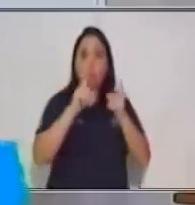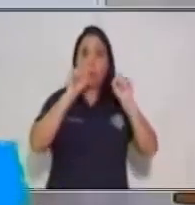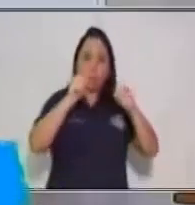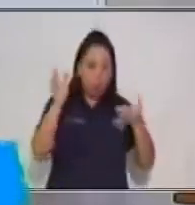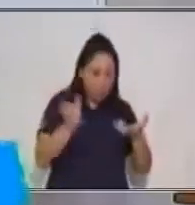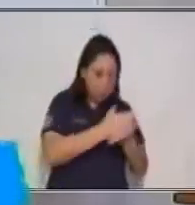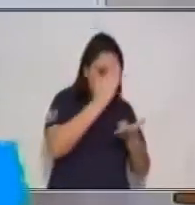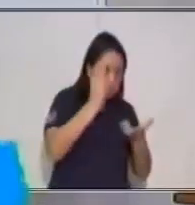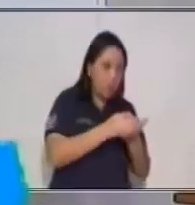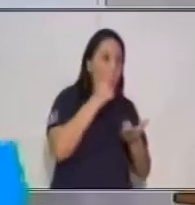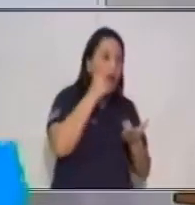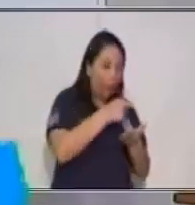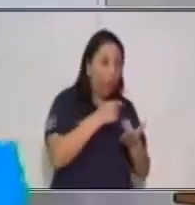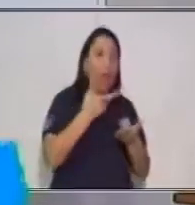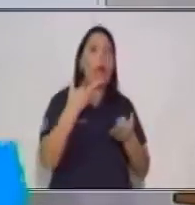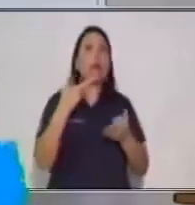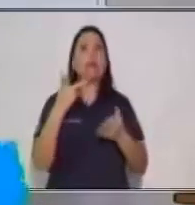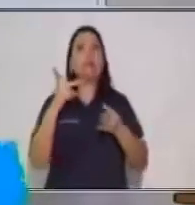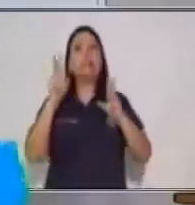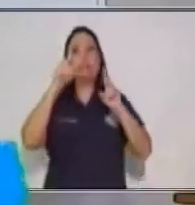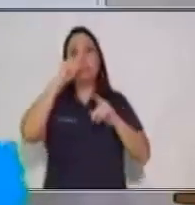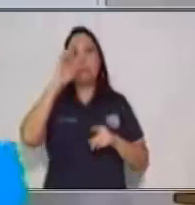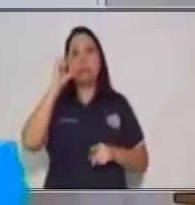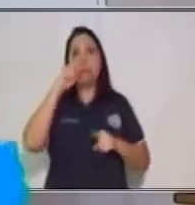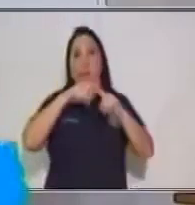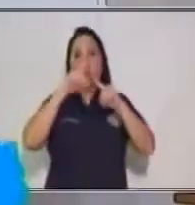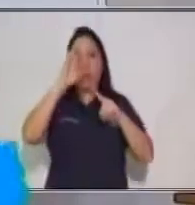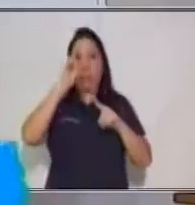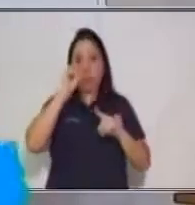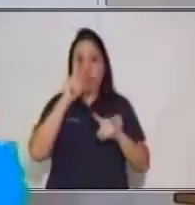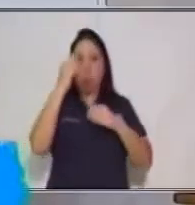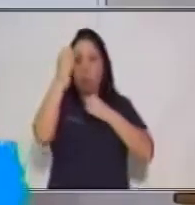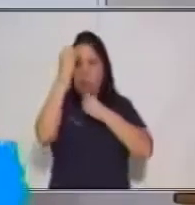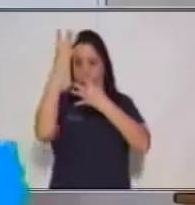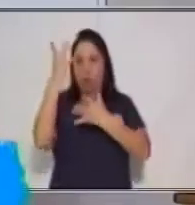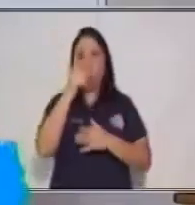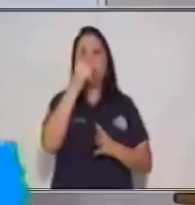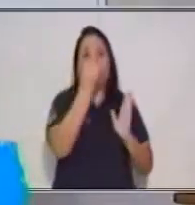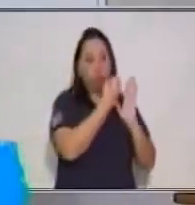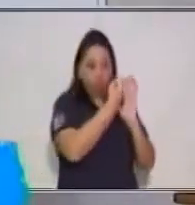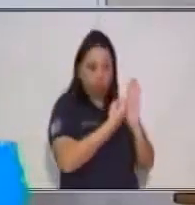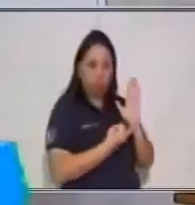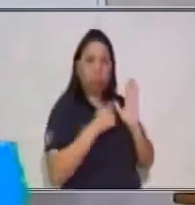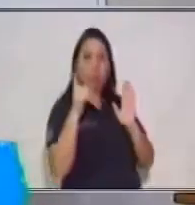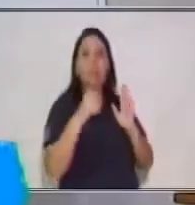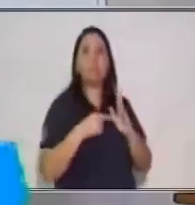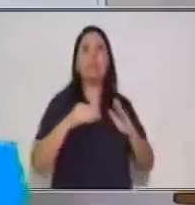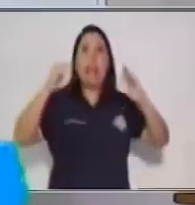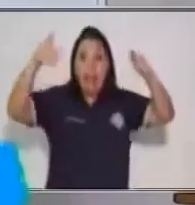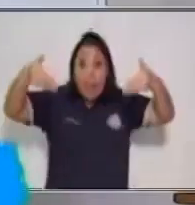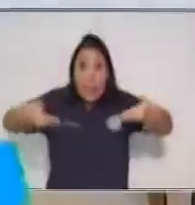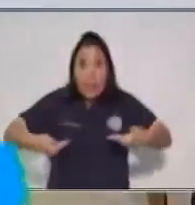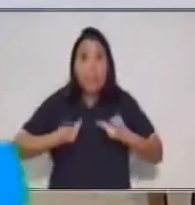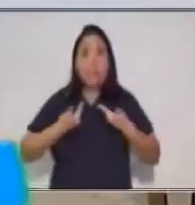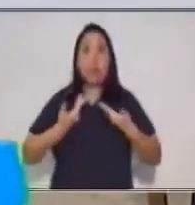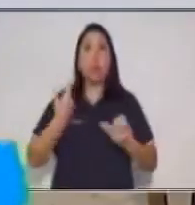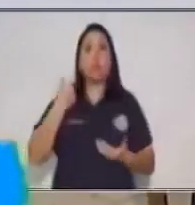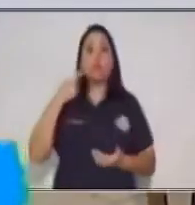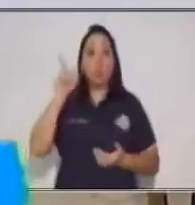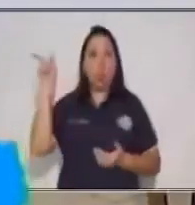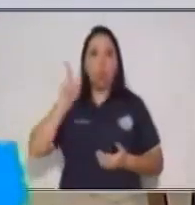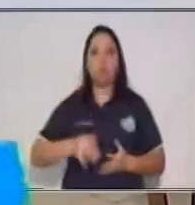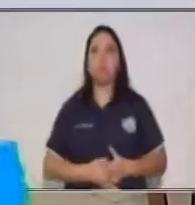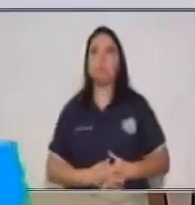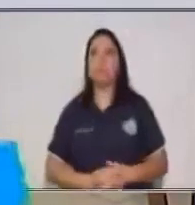Comenzamos por una introducción. Claro, tú le harás una carátula también, pero comenzamos la estructura con una